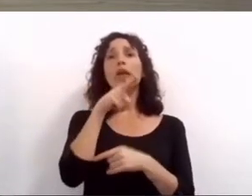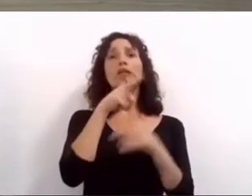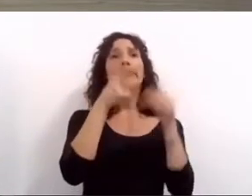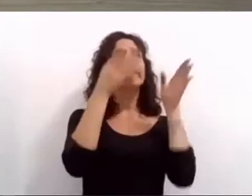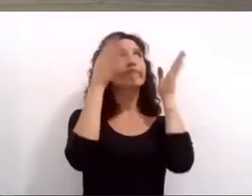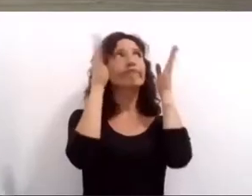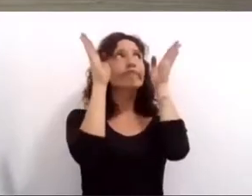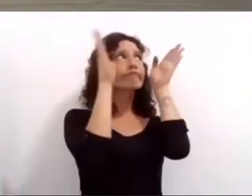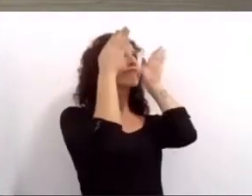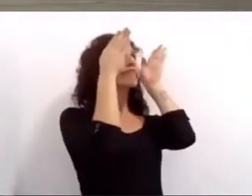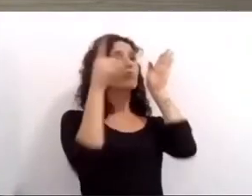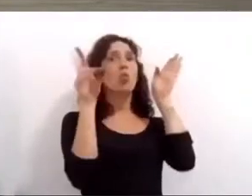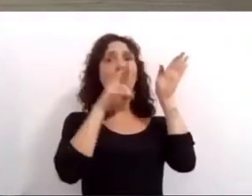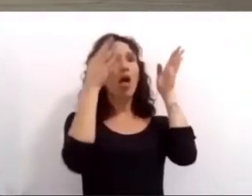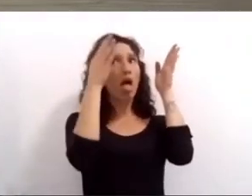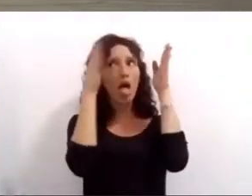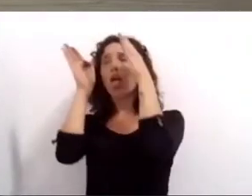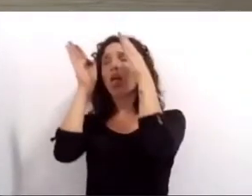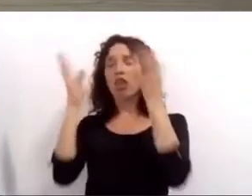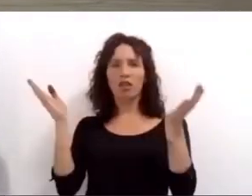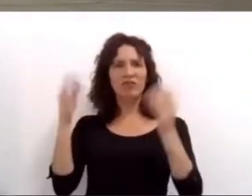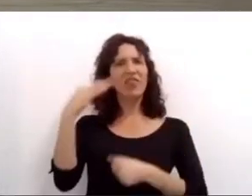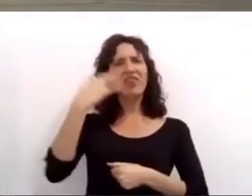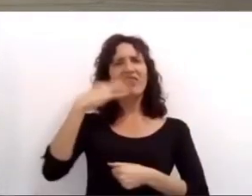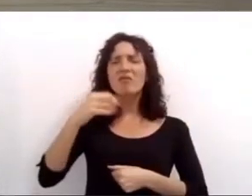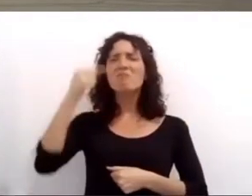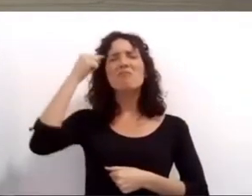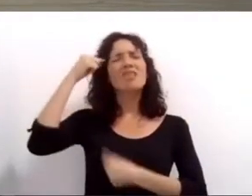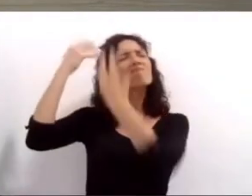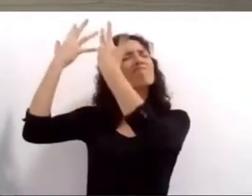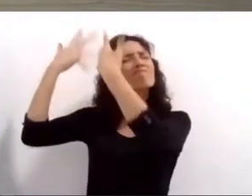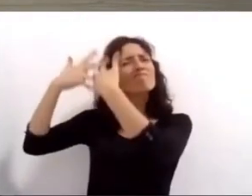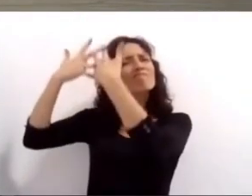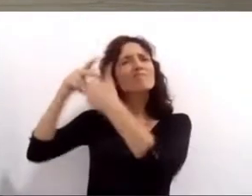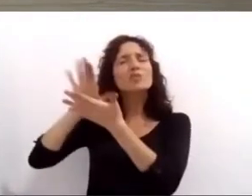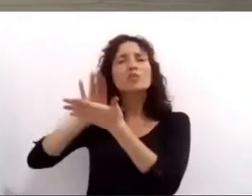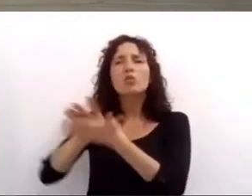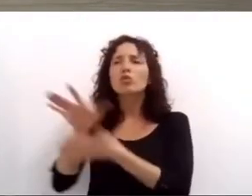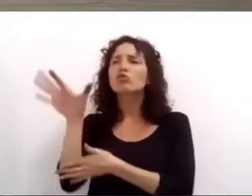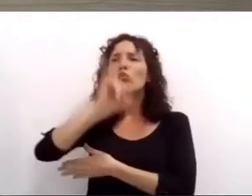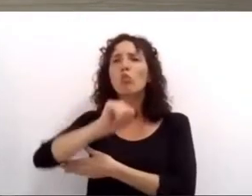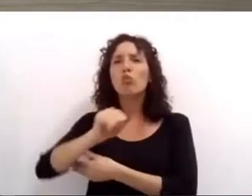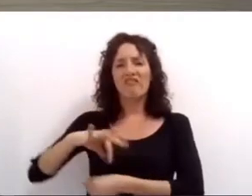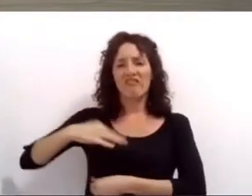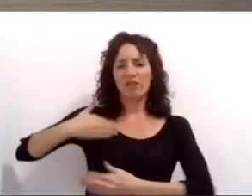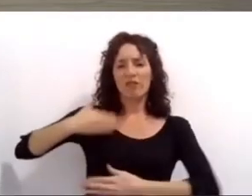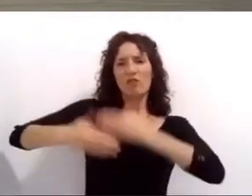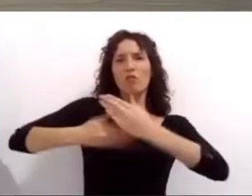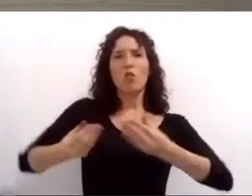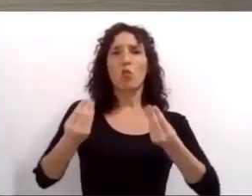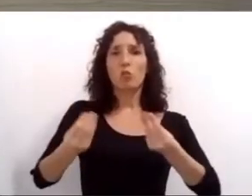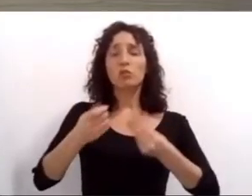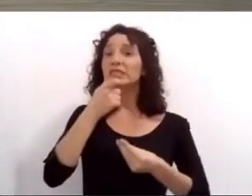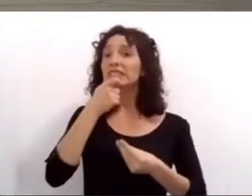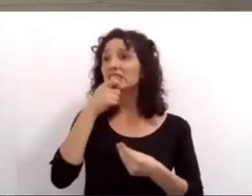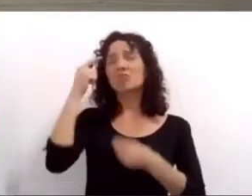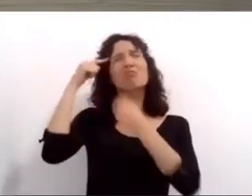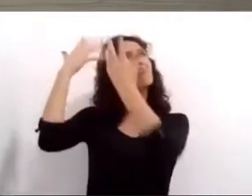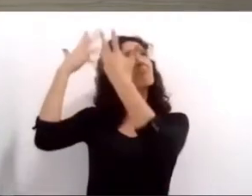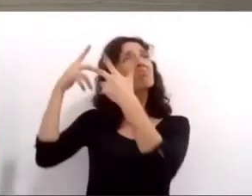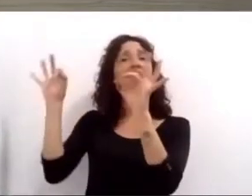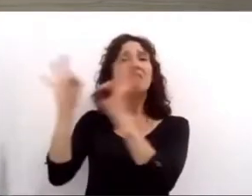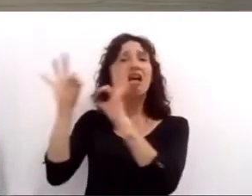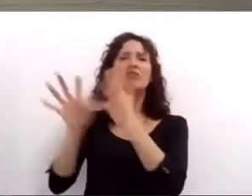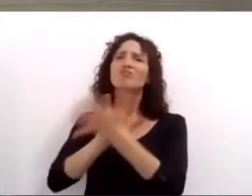tenemos que repensar nuestras prácticas porque si no el asunto no tiene ni tendrá solución y así desde el lugar que nos toque